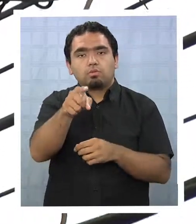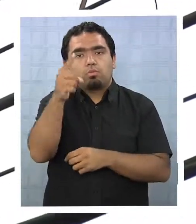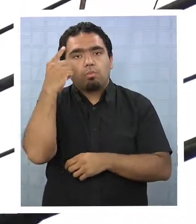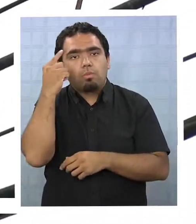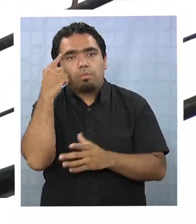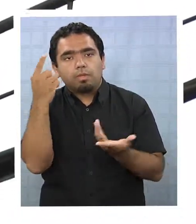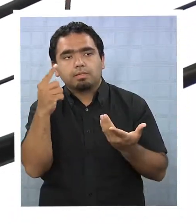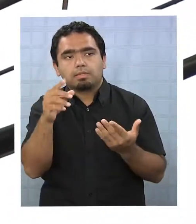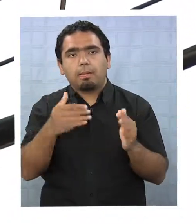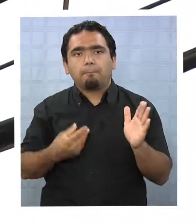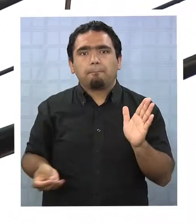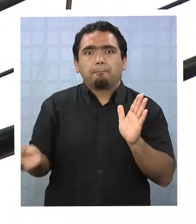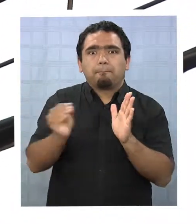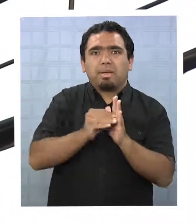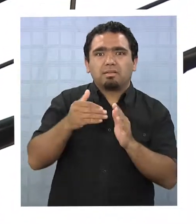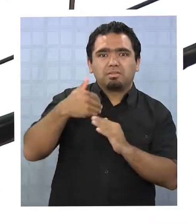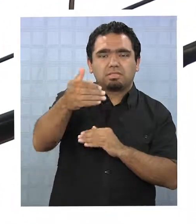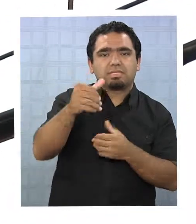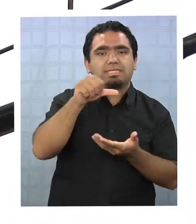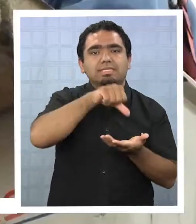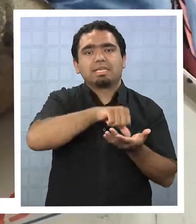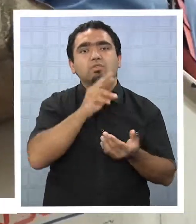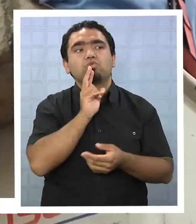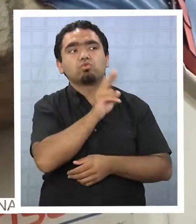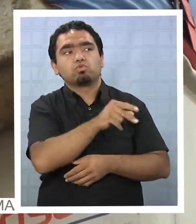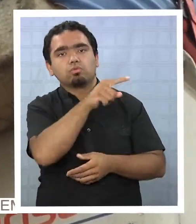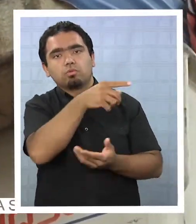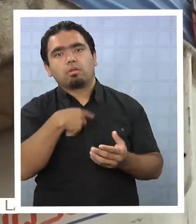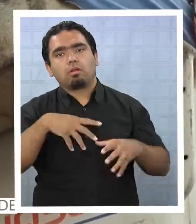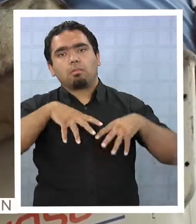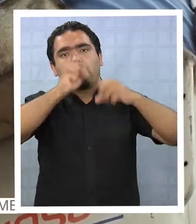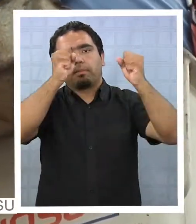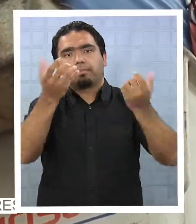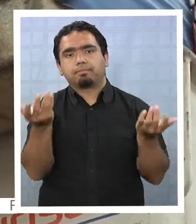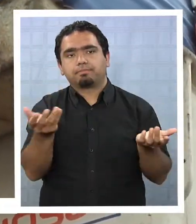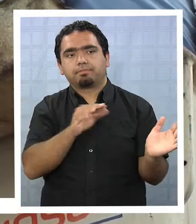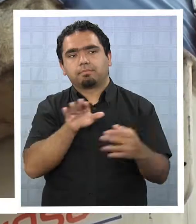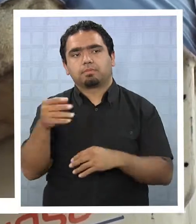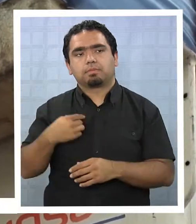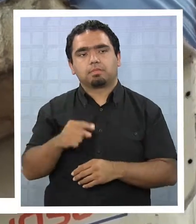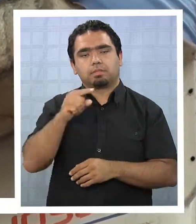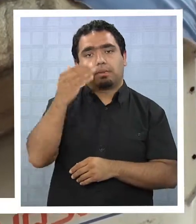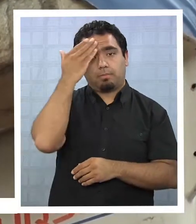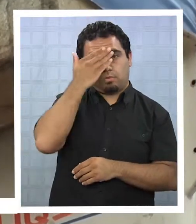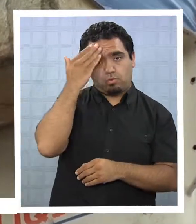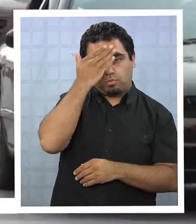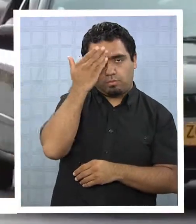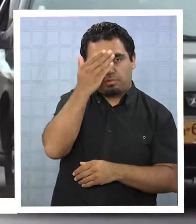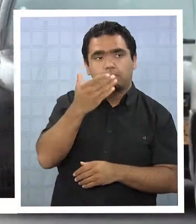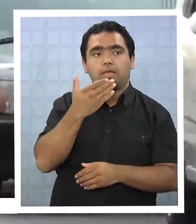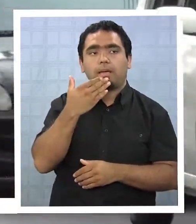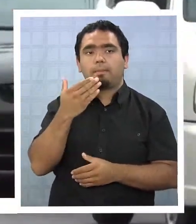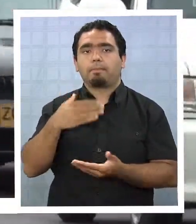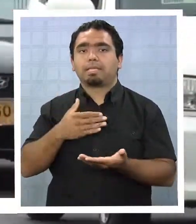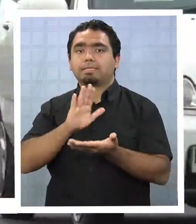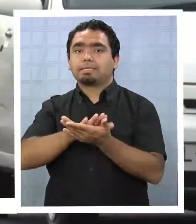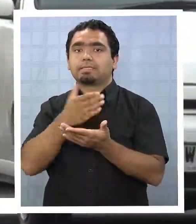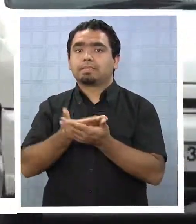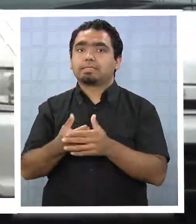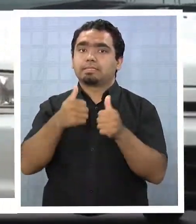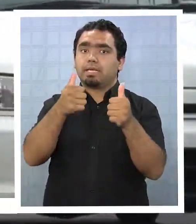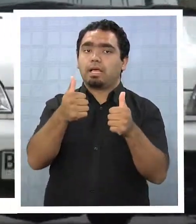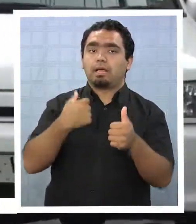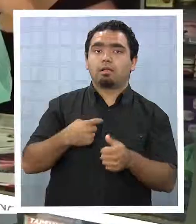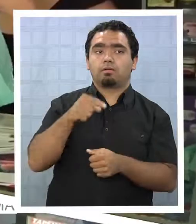más allá de la zona centro-sur del país. Un área de alta preocupación en este tipo de situaciones son los centros de salud, los cuales